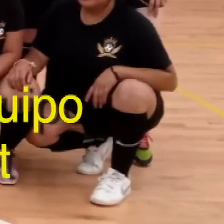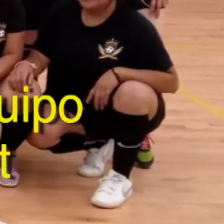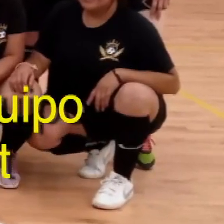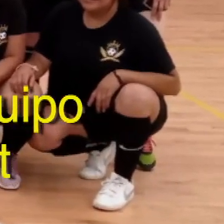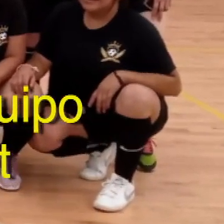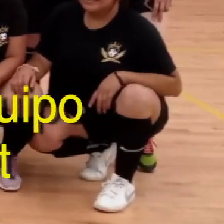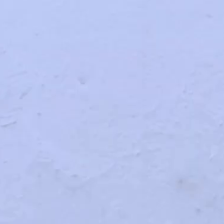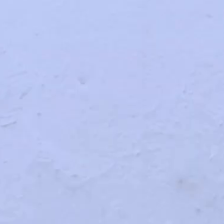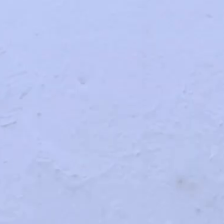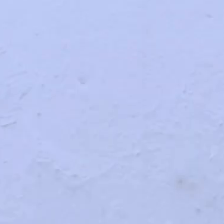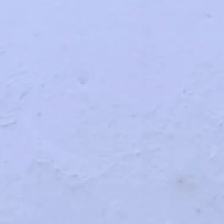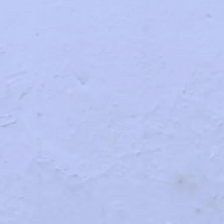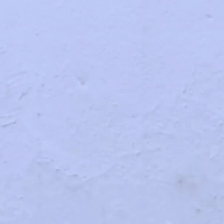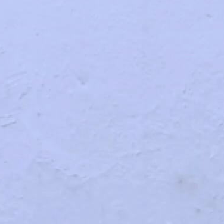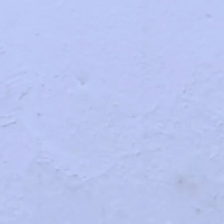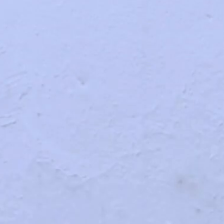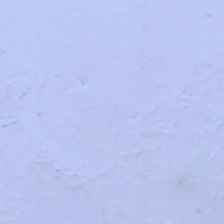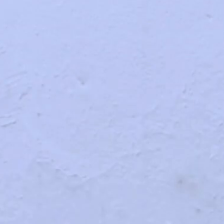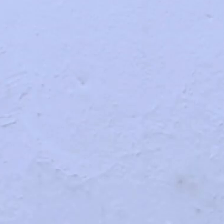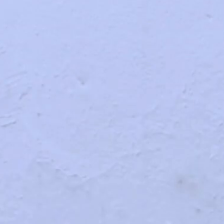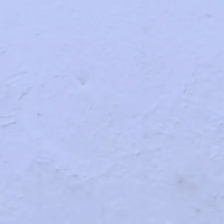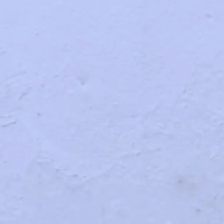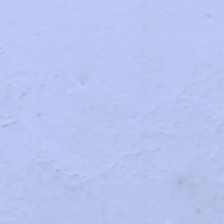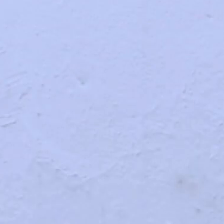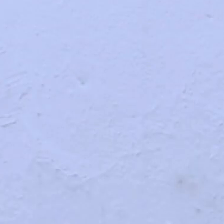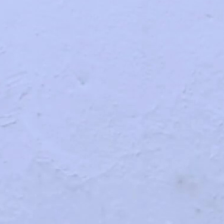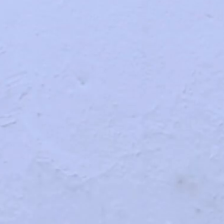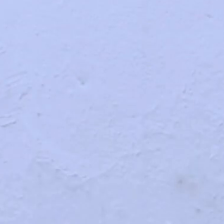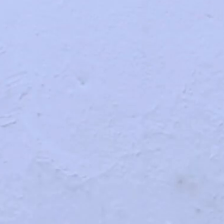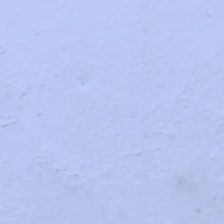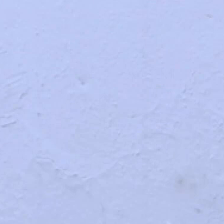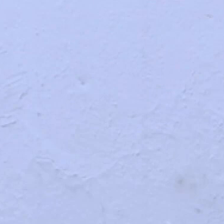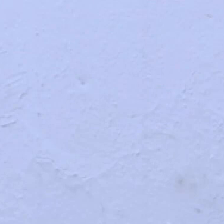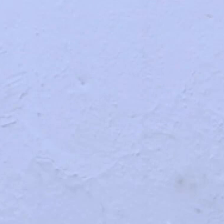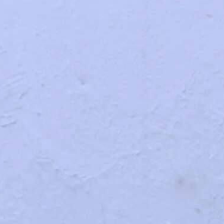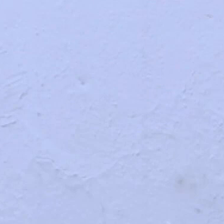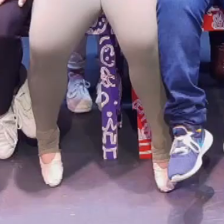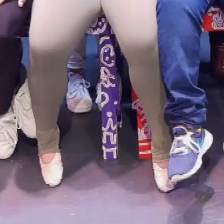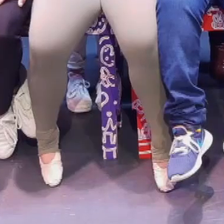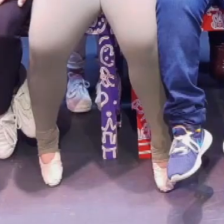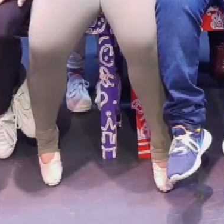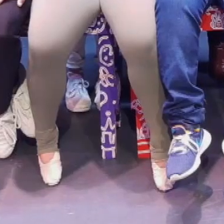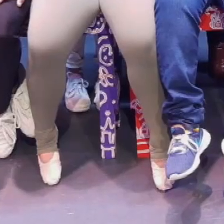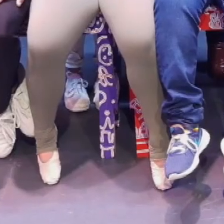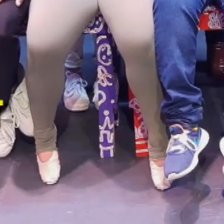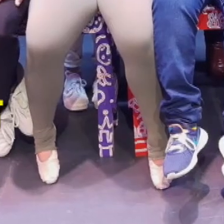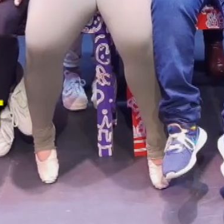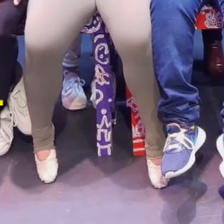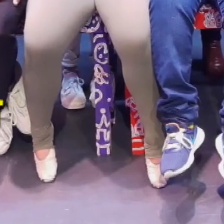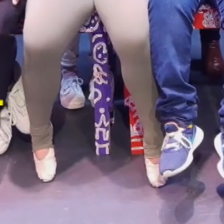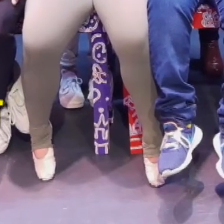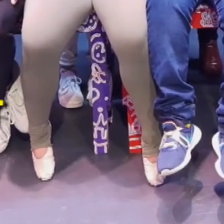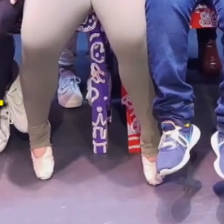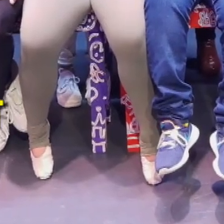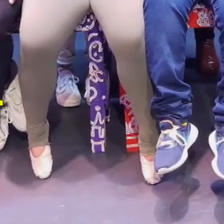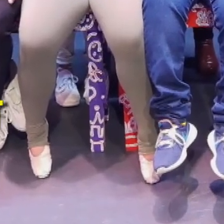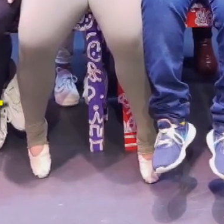básquet, todos apoyan a Y yo hechos. Yo soy